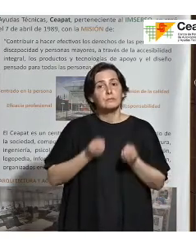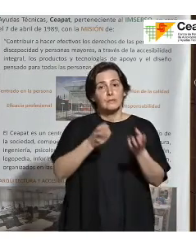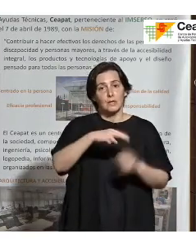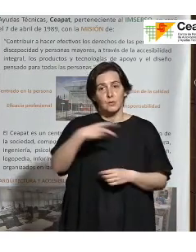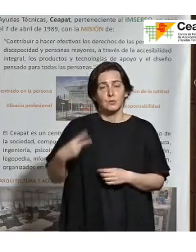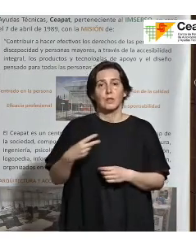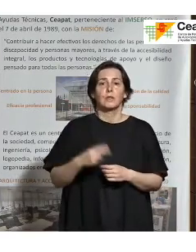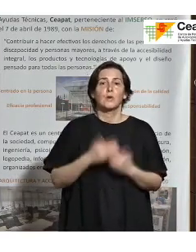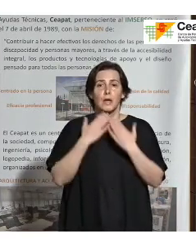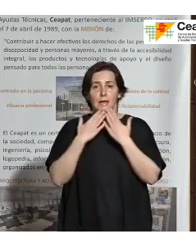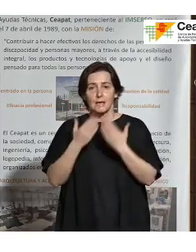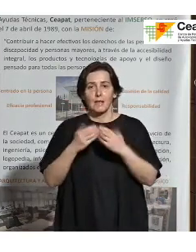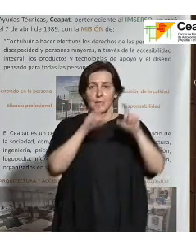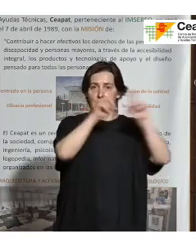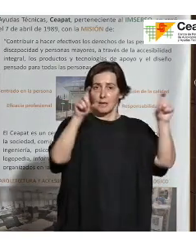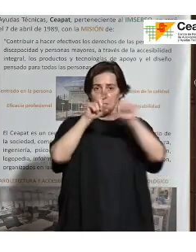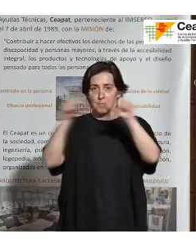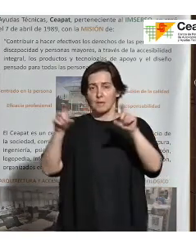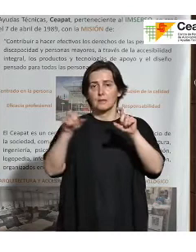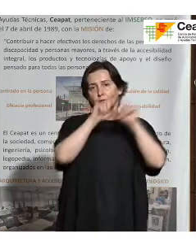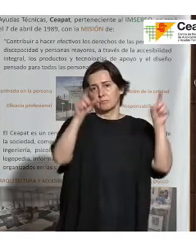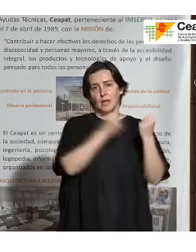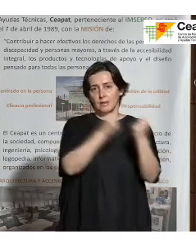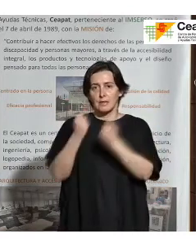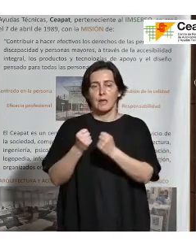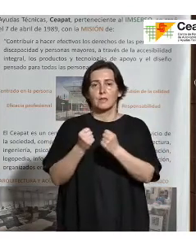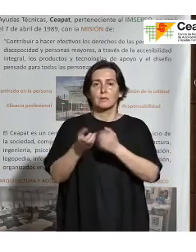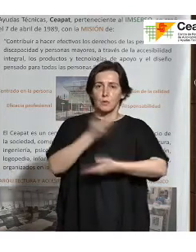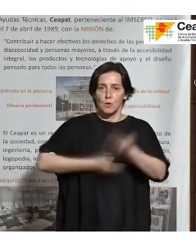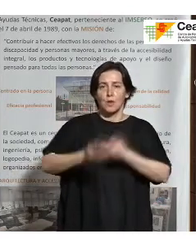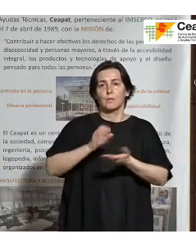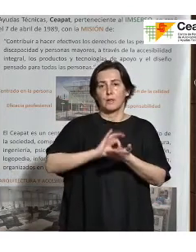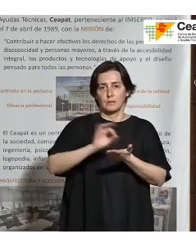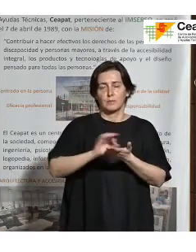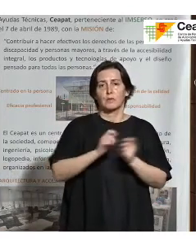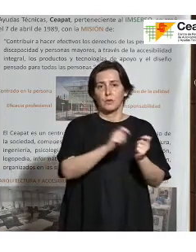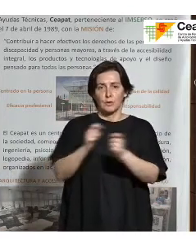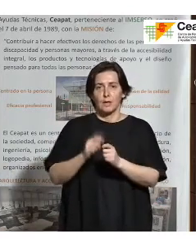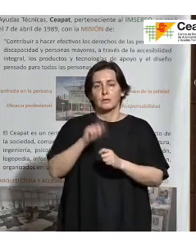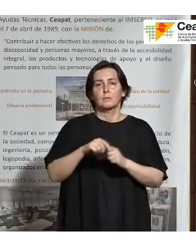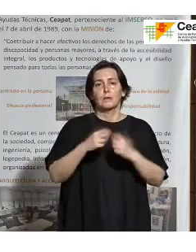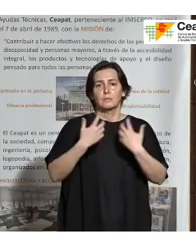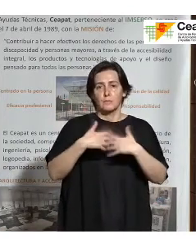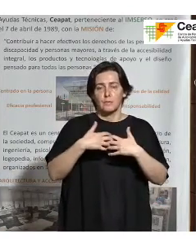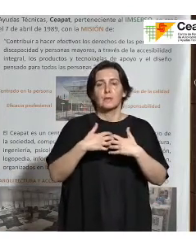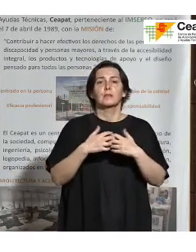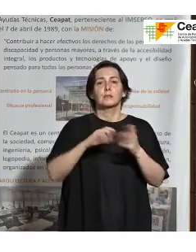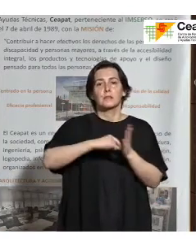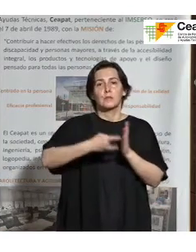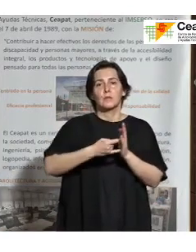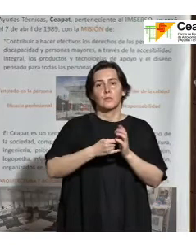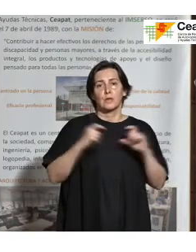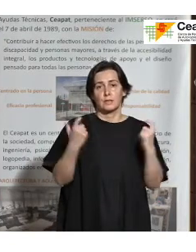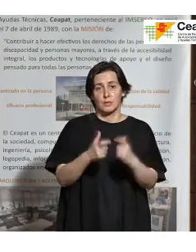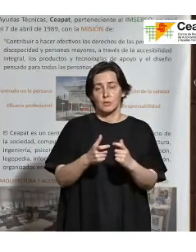las contribuciones de empresas y entidades prestadoras del servicio, fabricantes de tecnología del sector y del